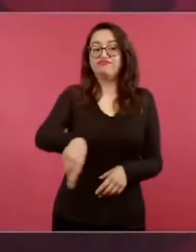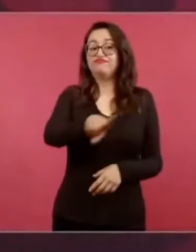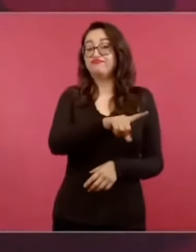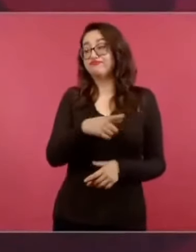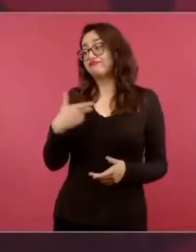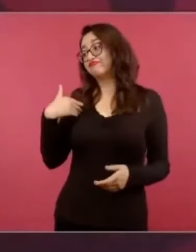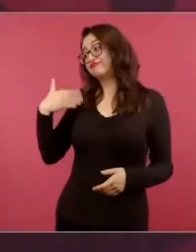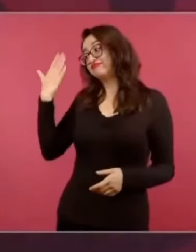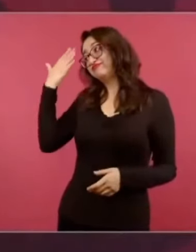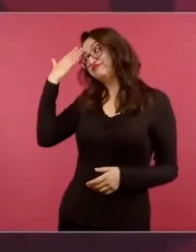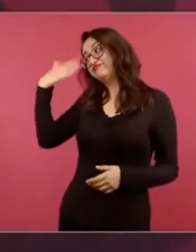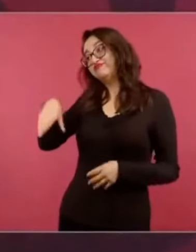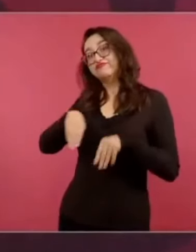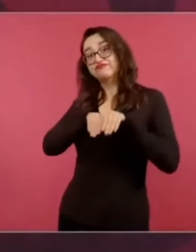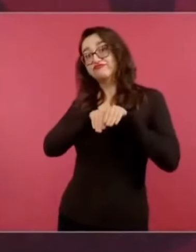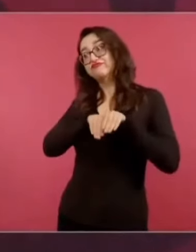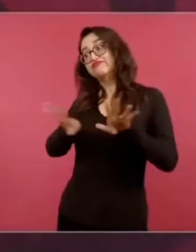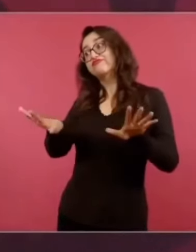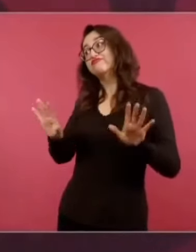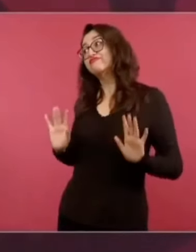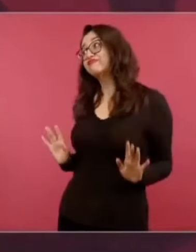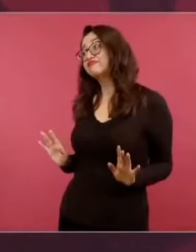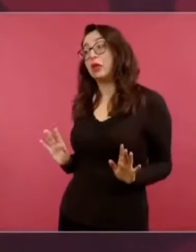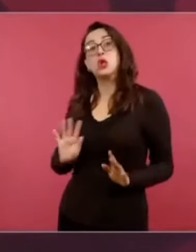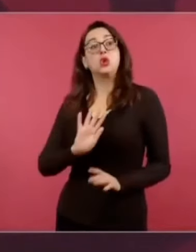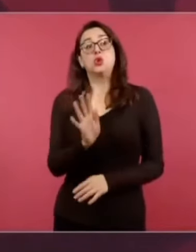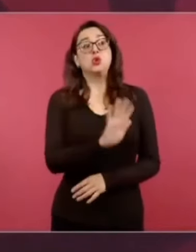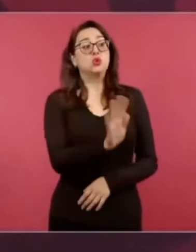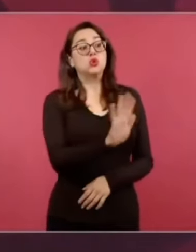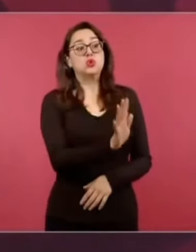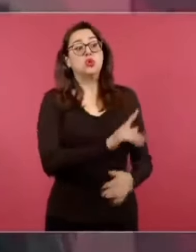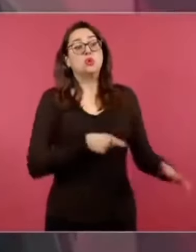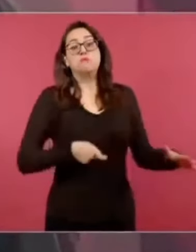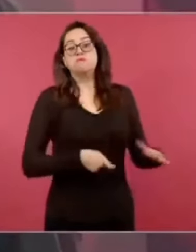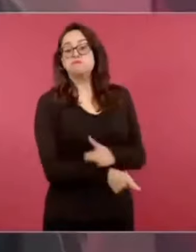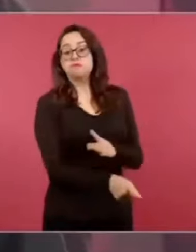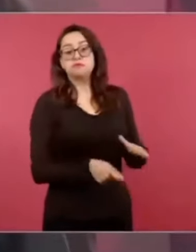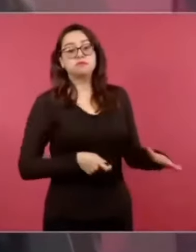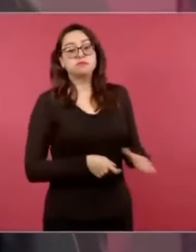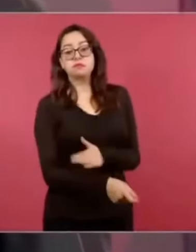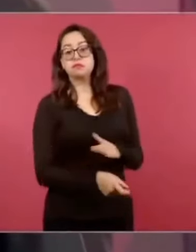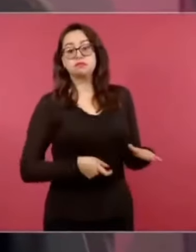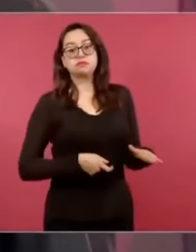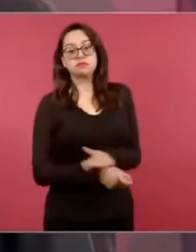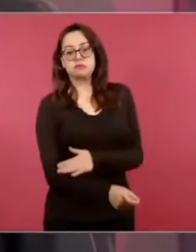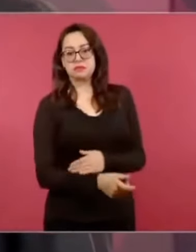la extorsión.